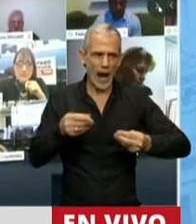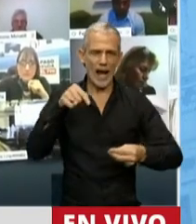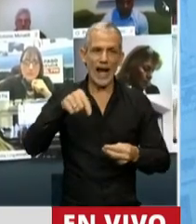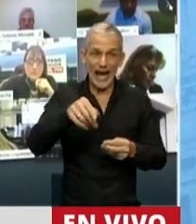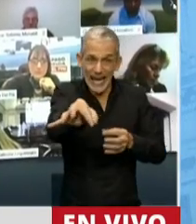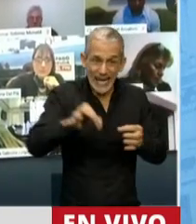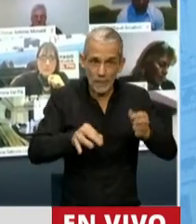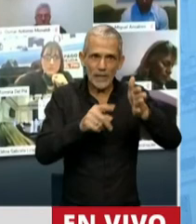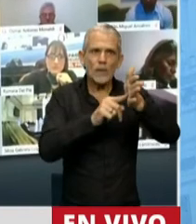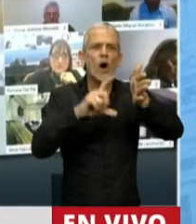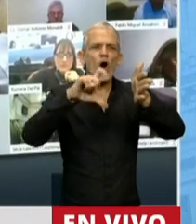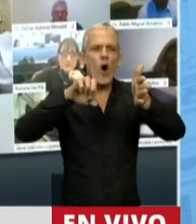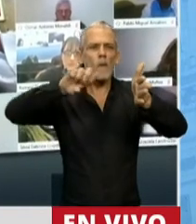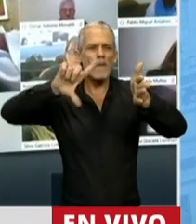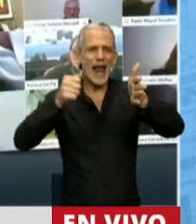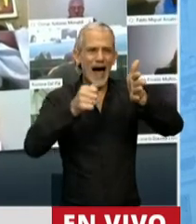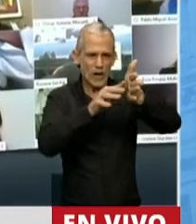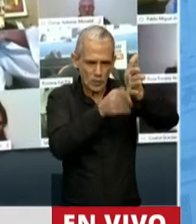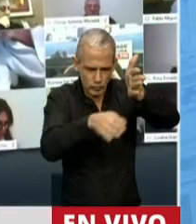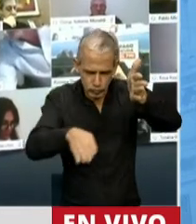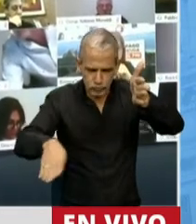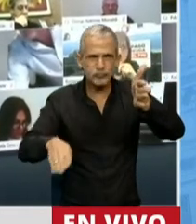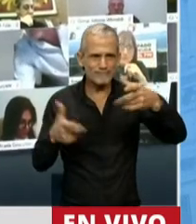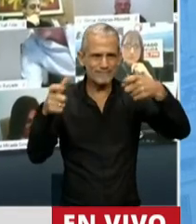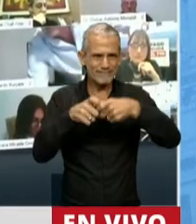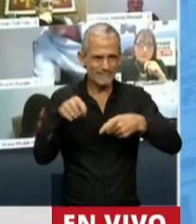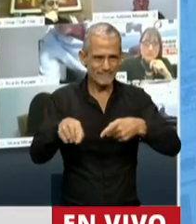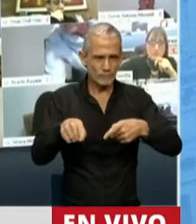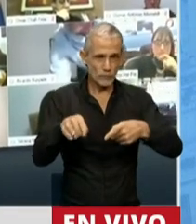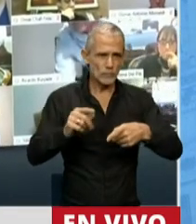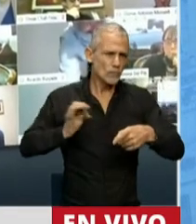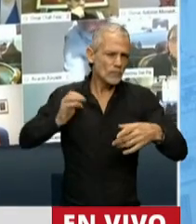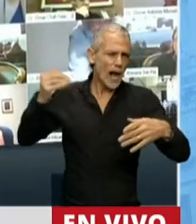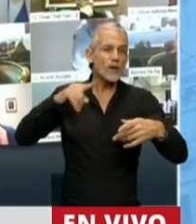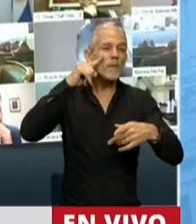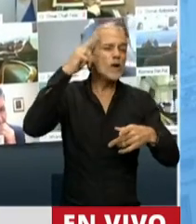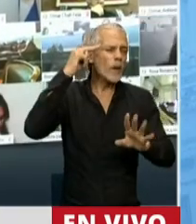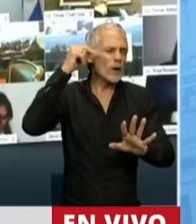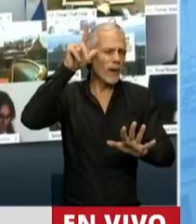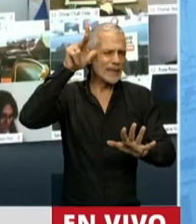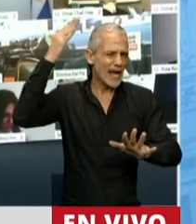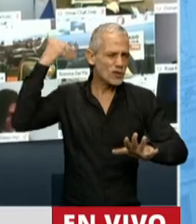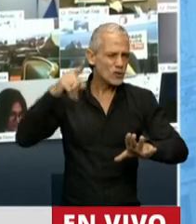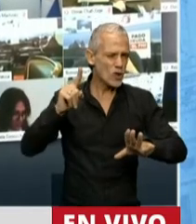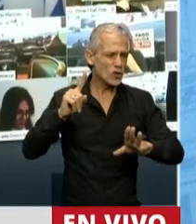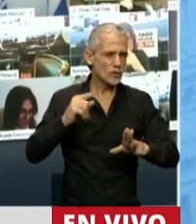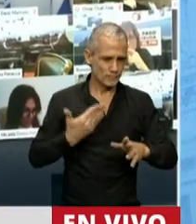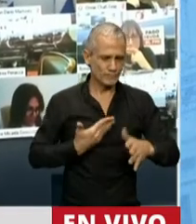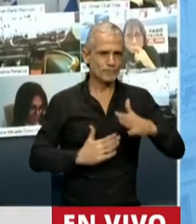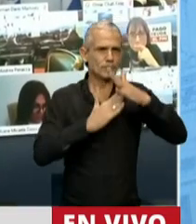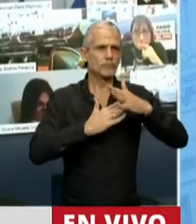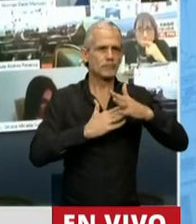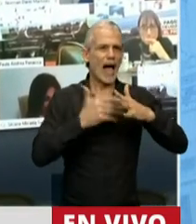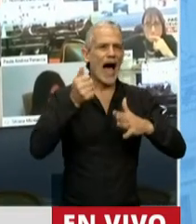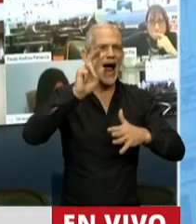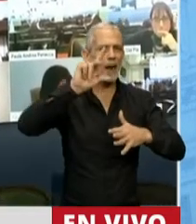Continental, COPLA dirigida desde ese año 98 por Frida Armas